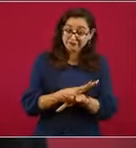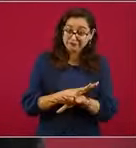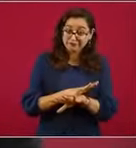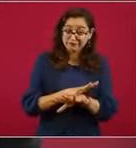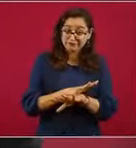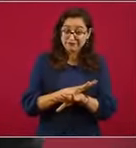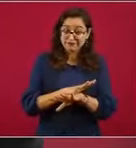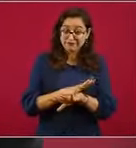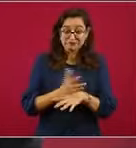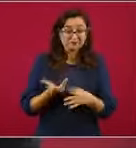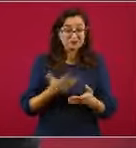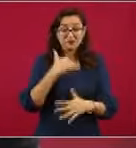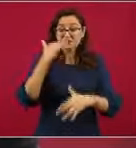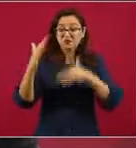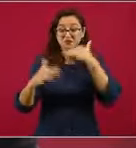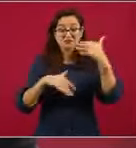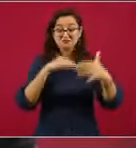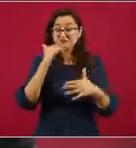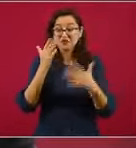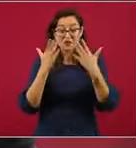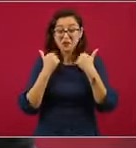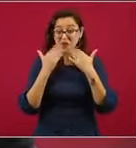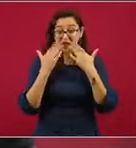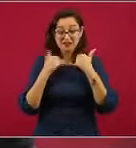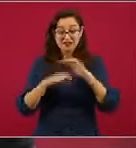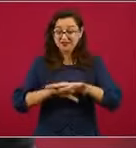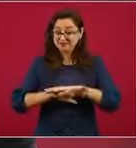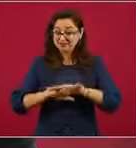influyentismo, ya no hay chayote.